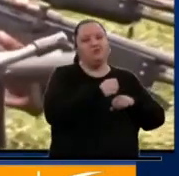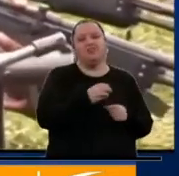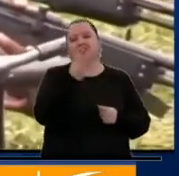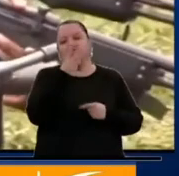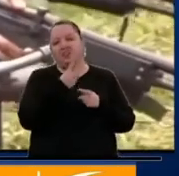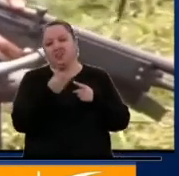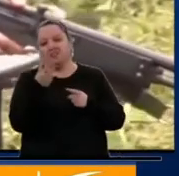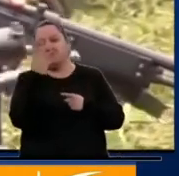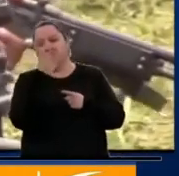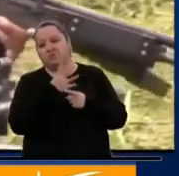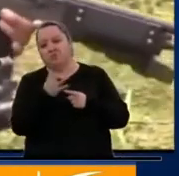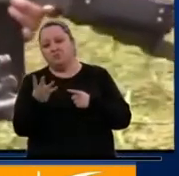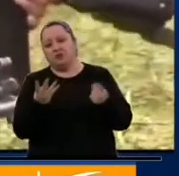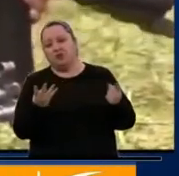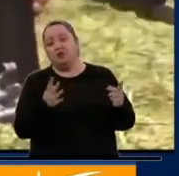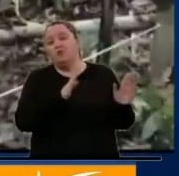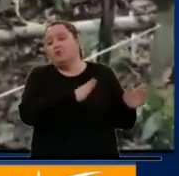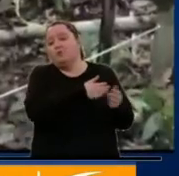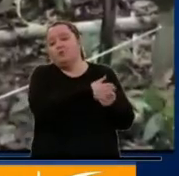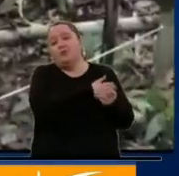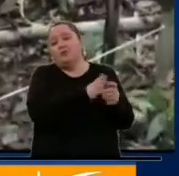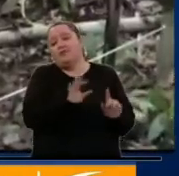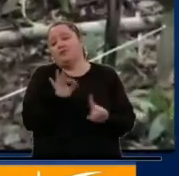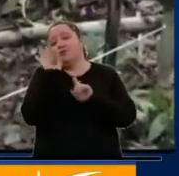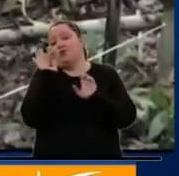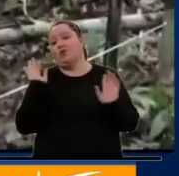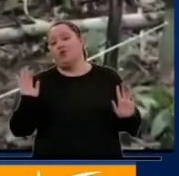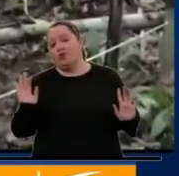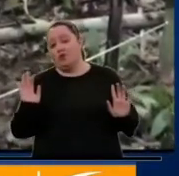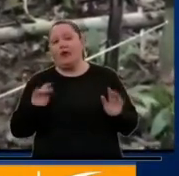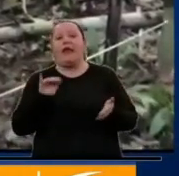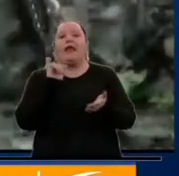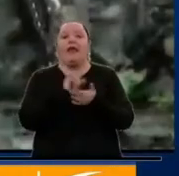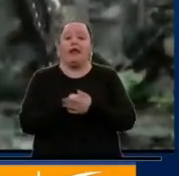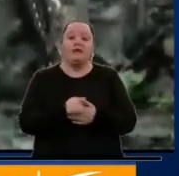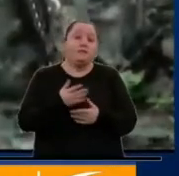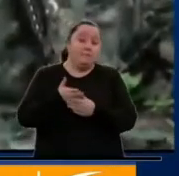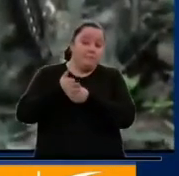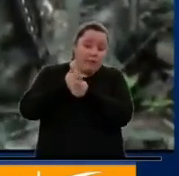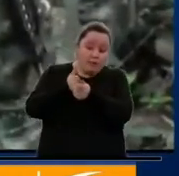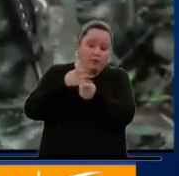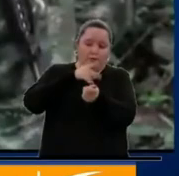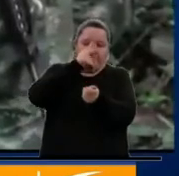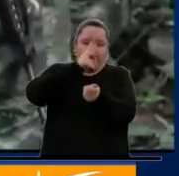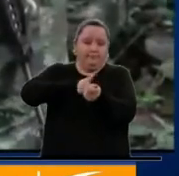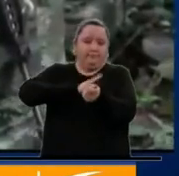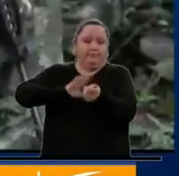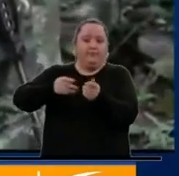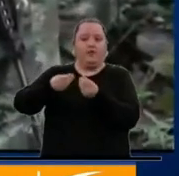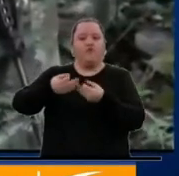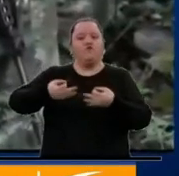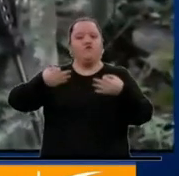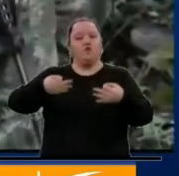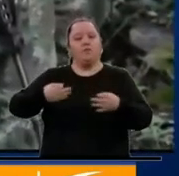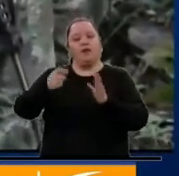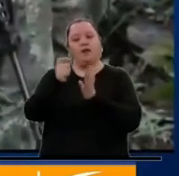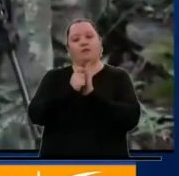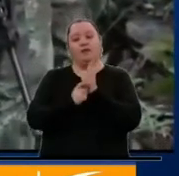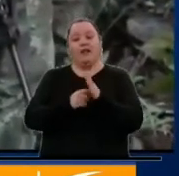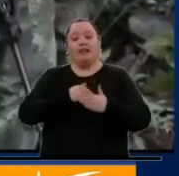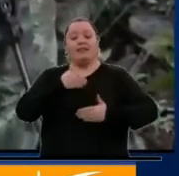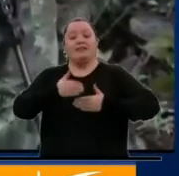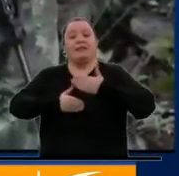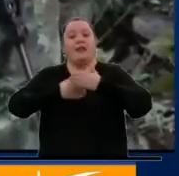semanas, pero es la metodología que se escogió. Entonces, lo que se dice aquí es que respetemos la metodología y esas formalidades que hacen demorar los